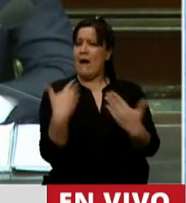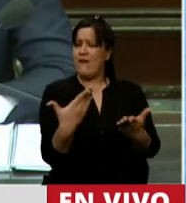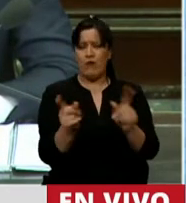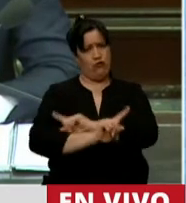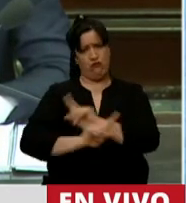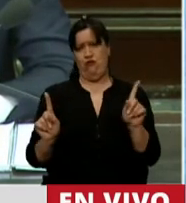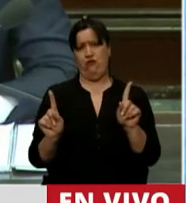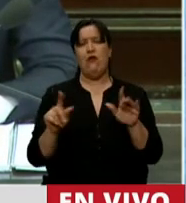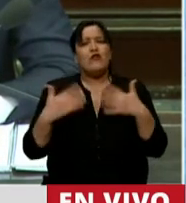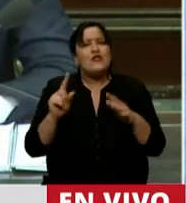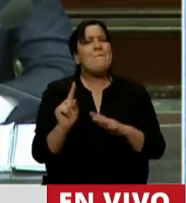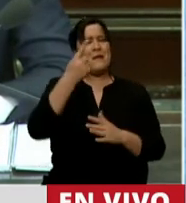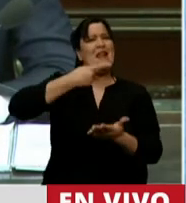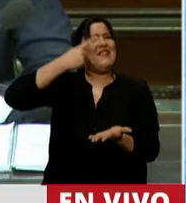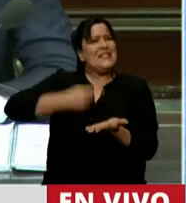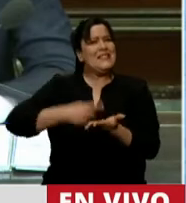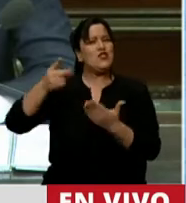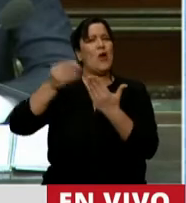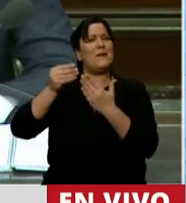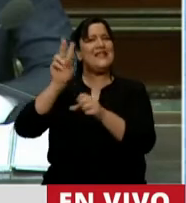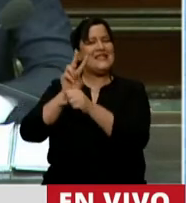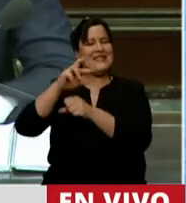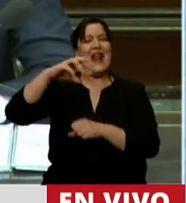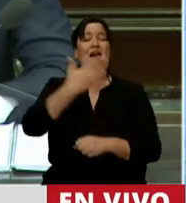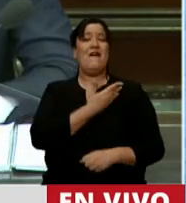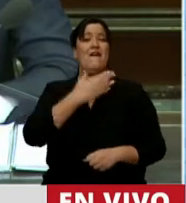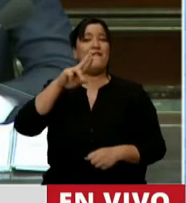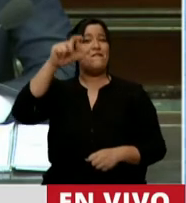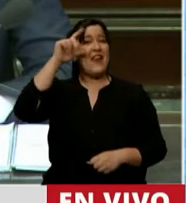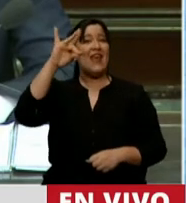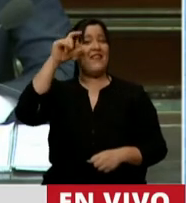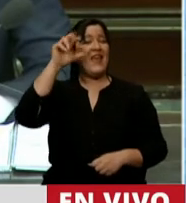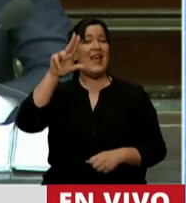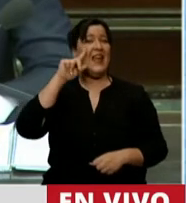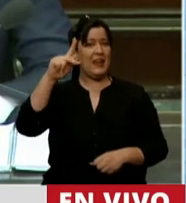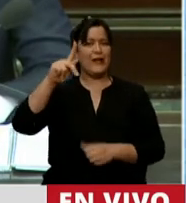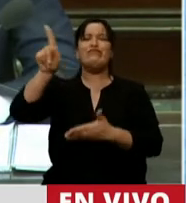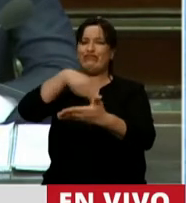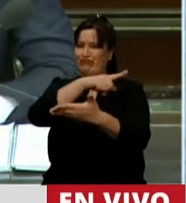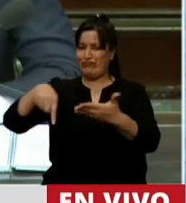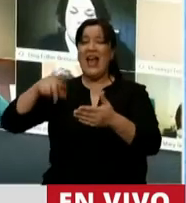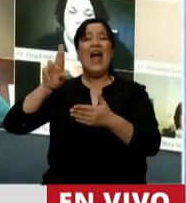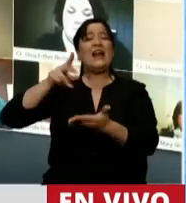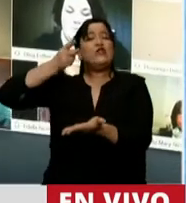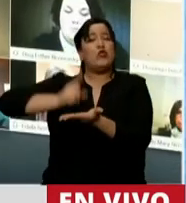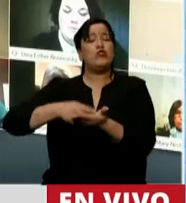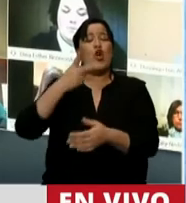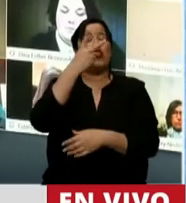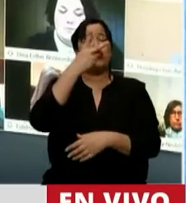que hizo, una de las primeras medidas que tomó nuestra Ministra de Seguridad, Sabina Frédéric, fue derogar esa resolución, la resolución 956.